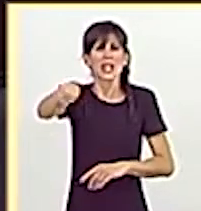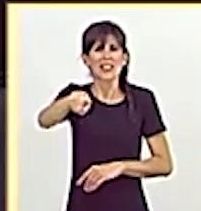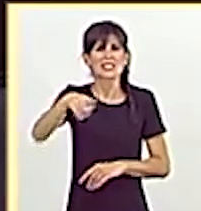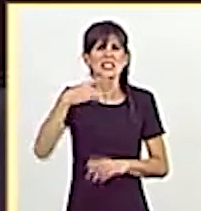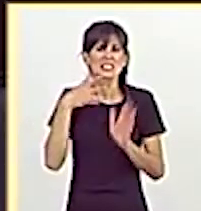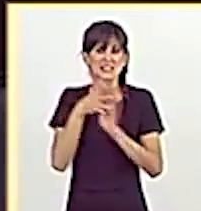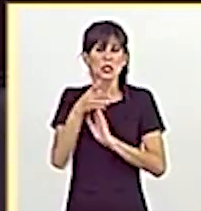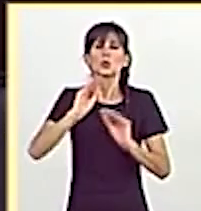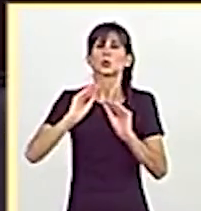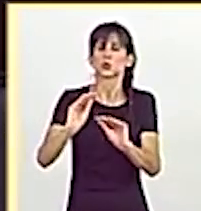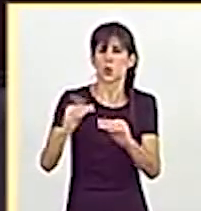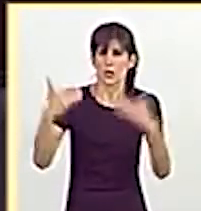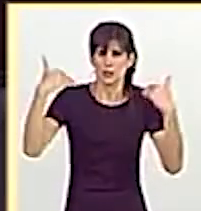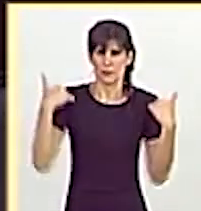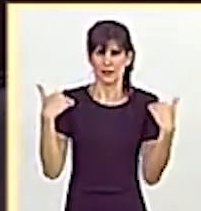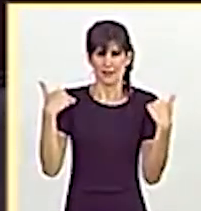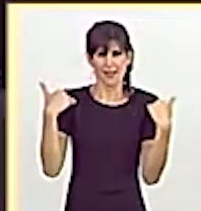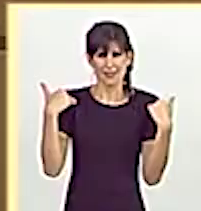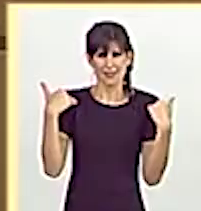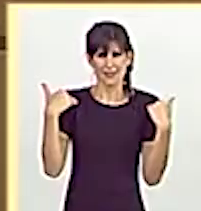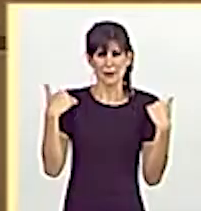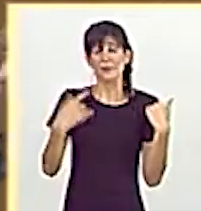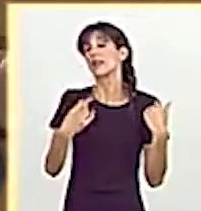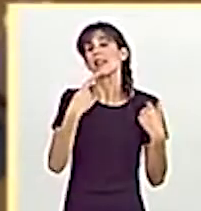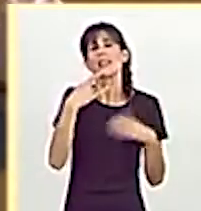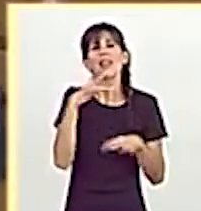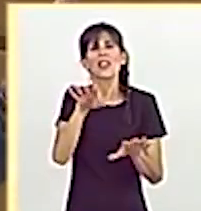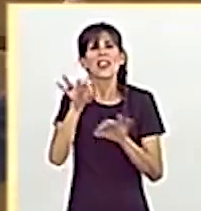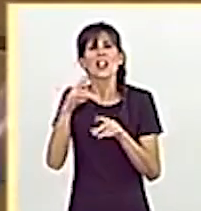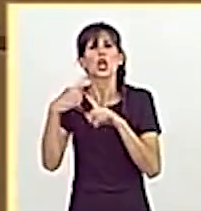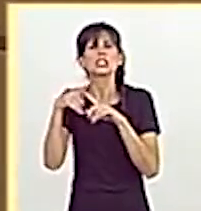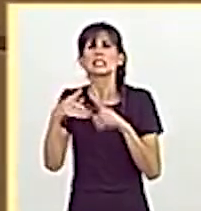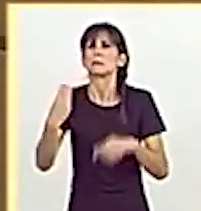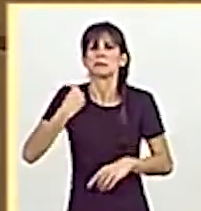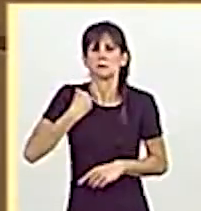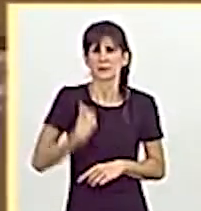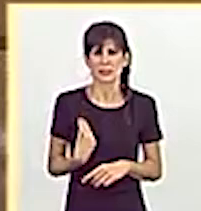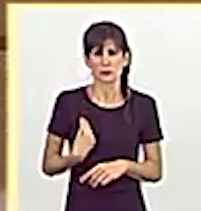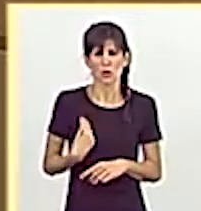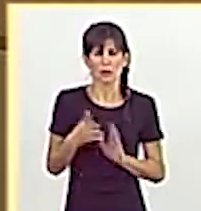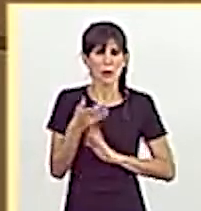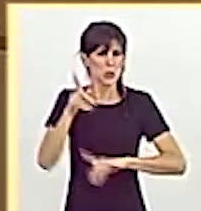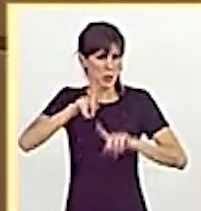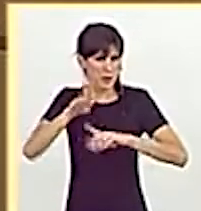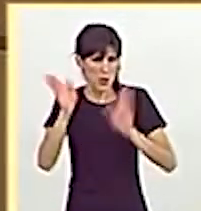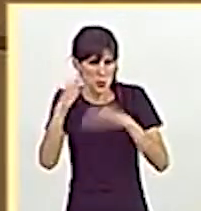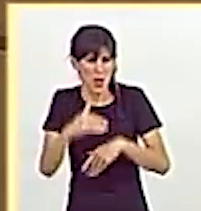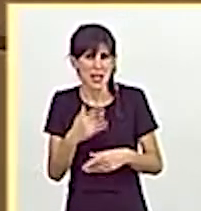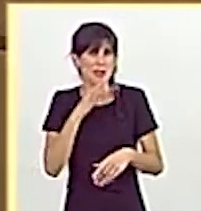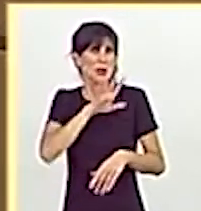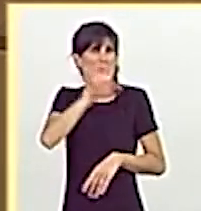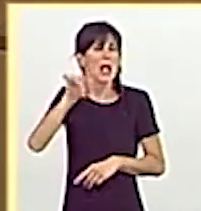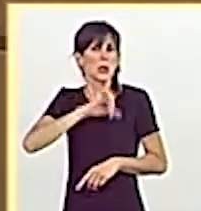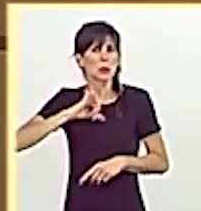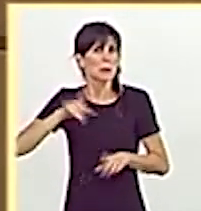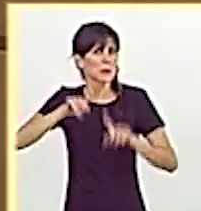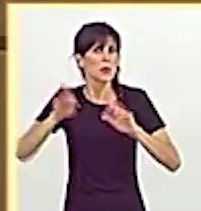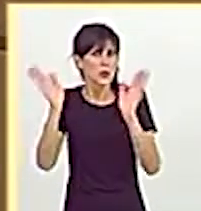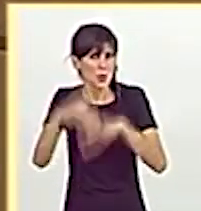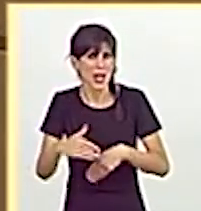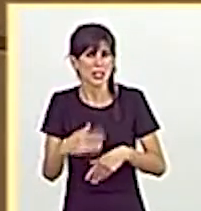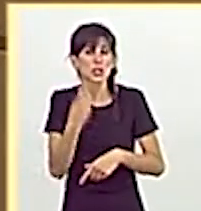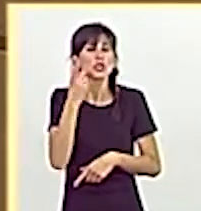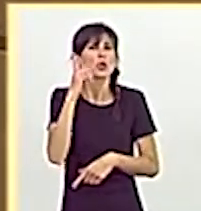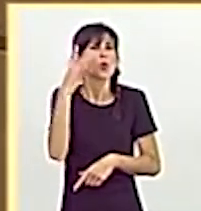de su responsabilidad. Deciden las mismas cosas. No hay problema en ninguna comunidad autónoma y